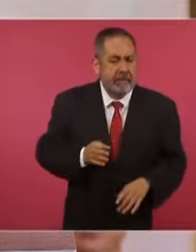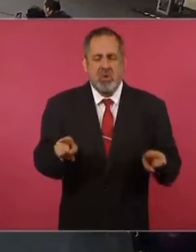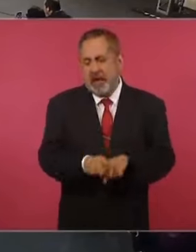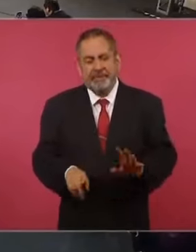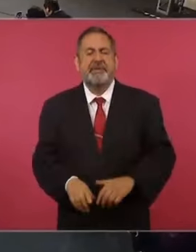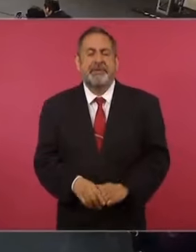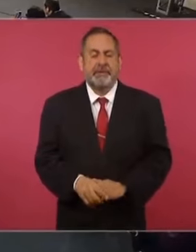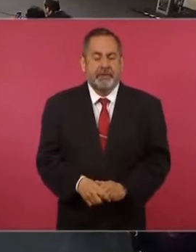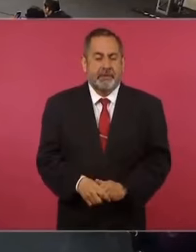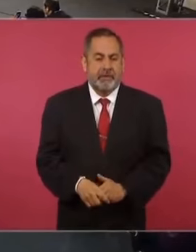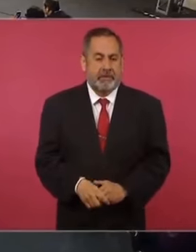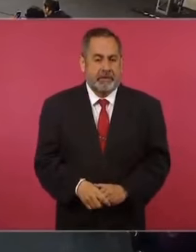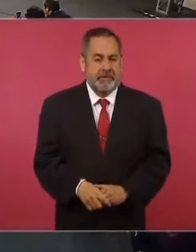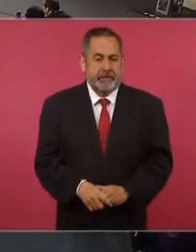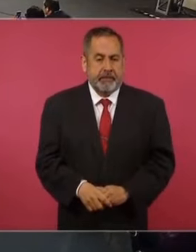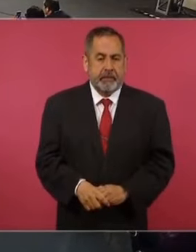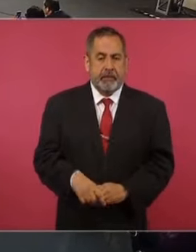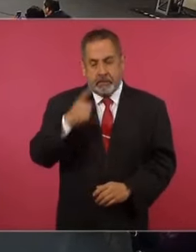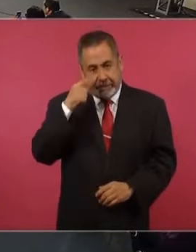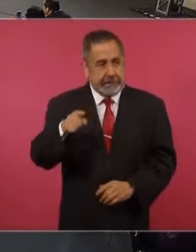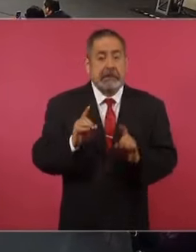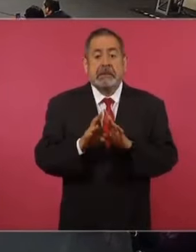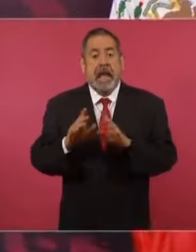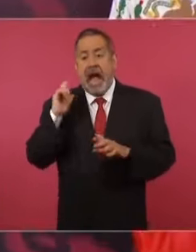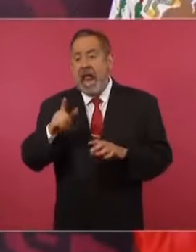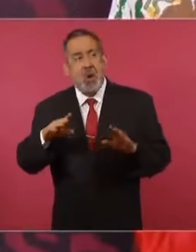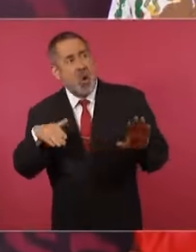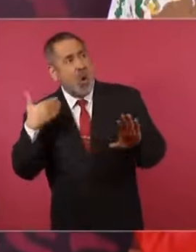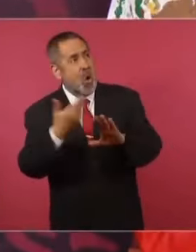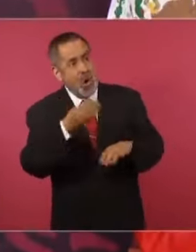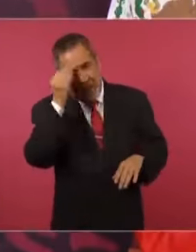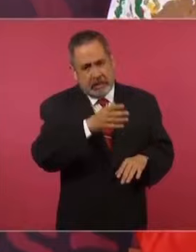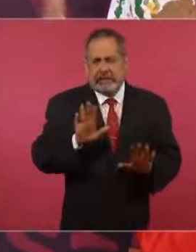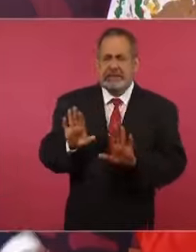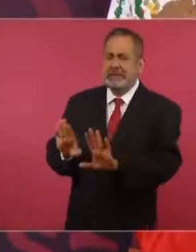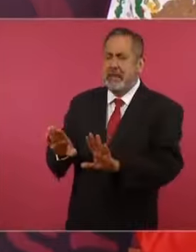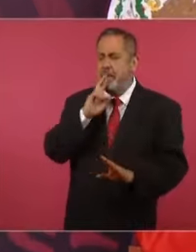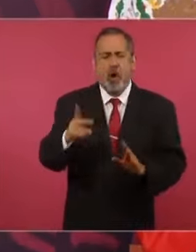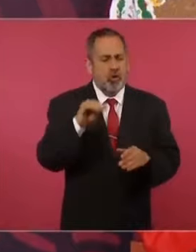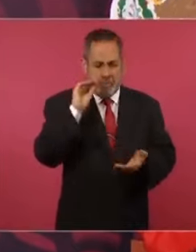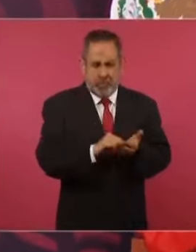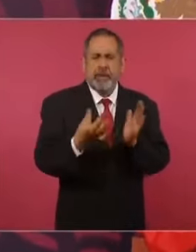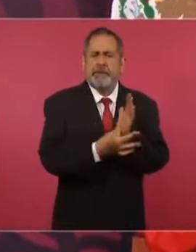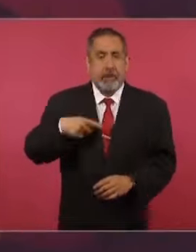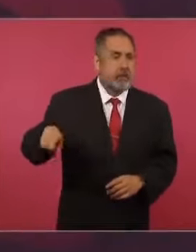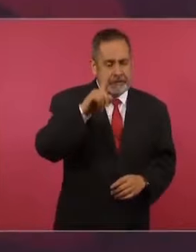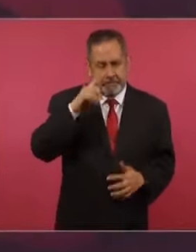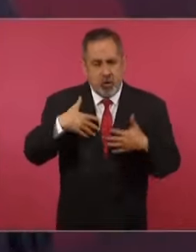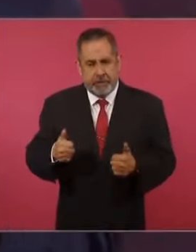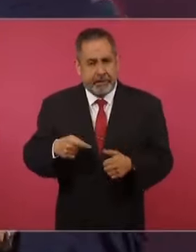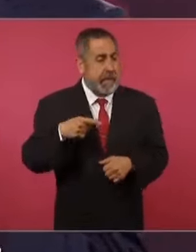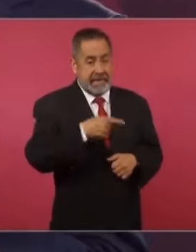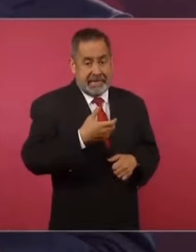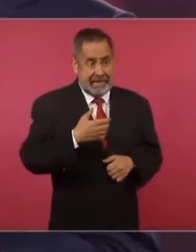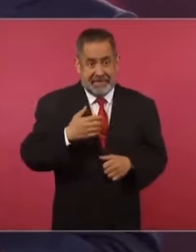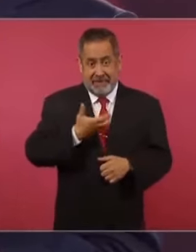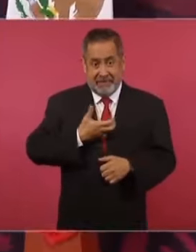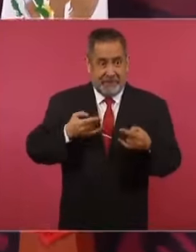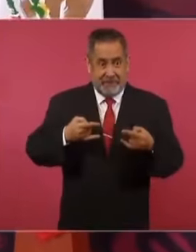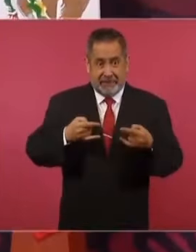extremista. Entonces, para evitar provocaciones, evadir el acoso, prevenir. Tenemos que cuidar el palacio,